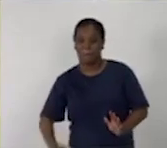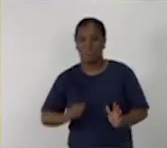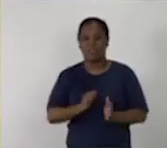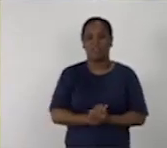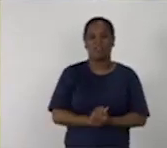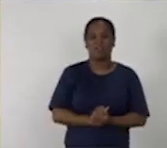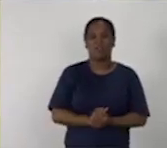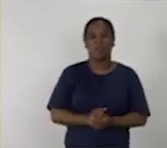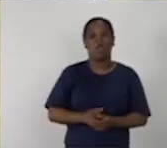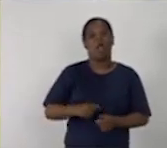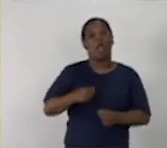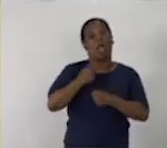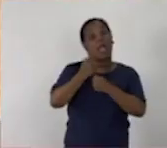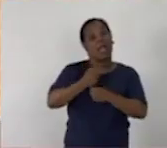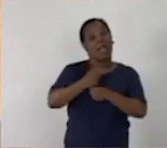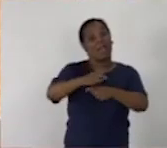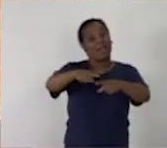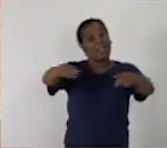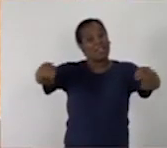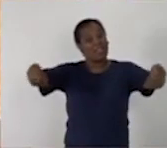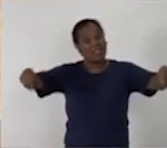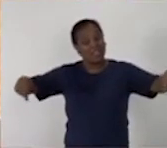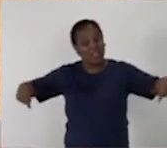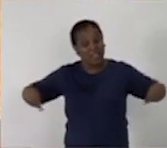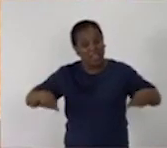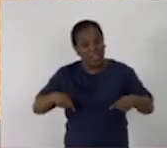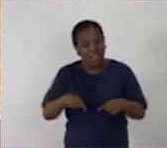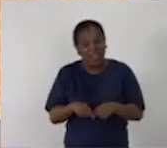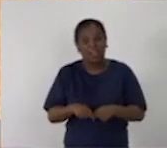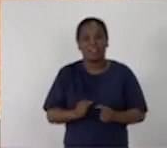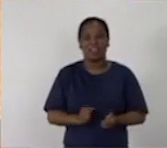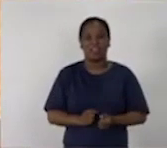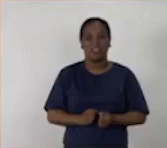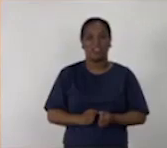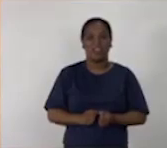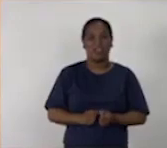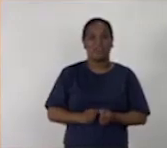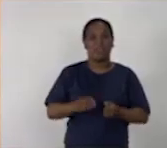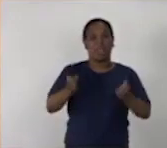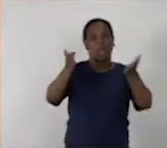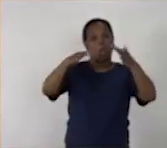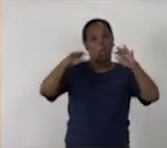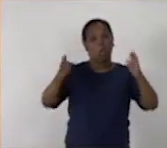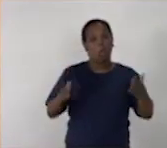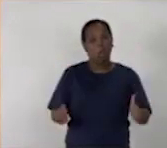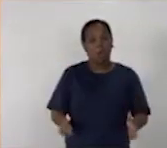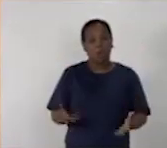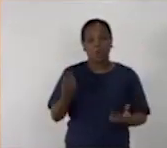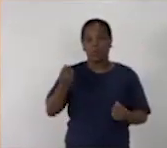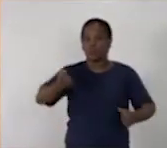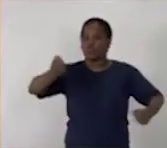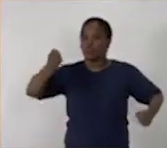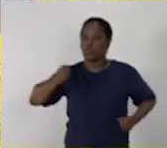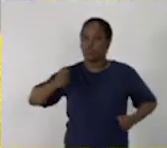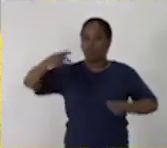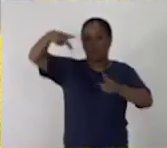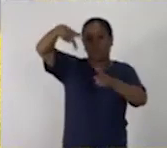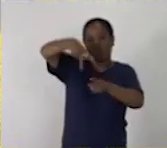Caballería, entre otras acepciones, se refiere al cuerpo de un ejército formado por soldados a caballo.